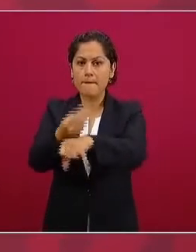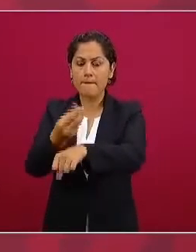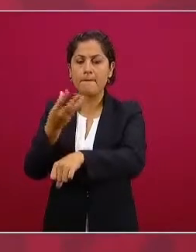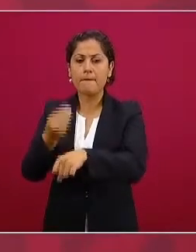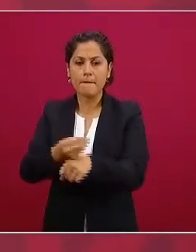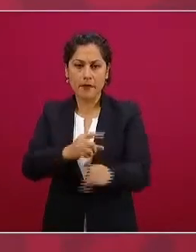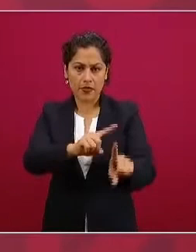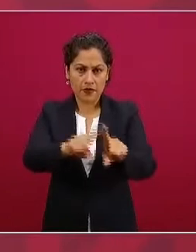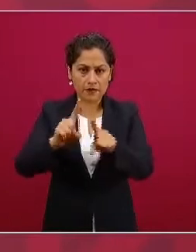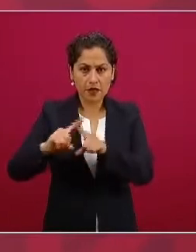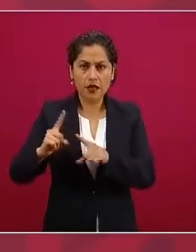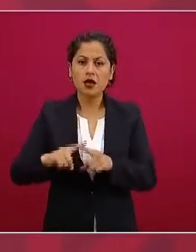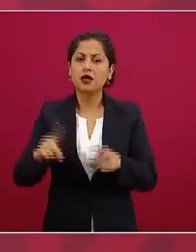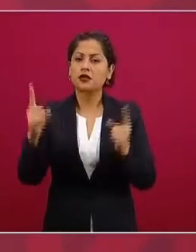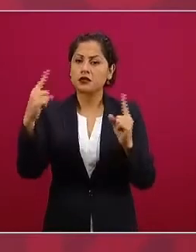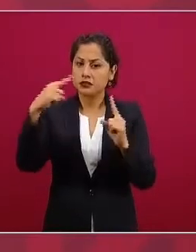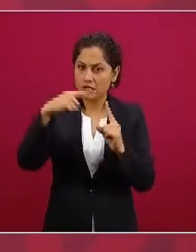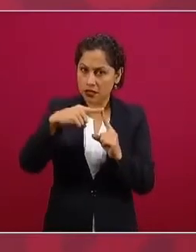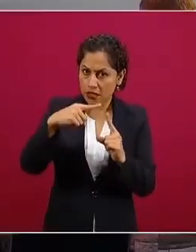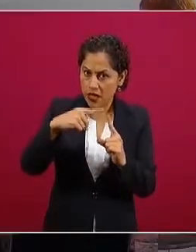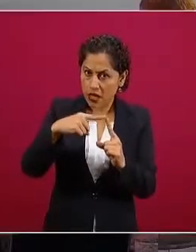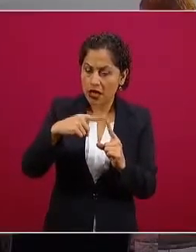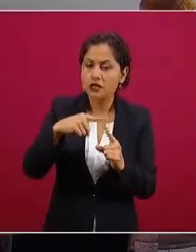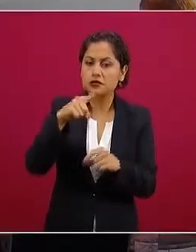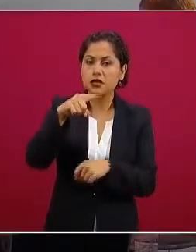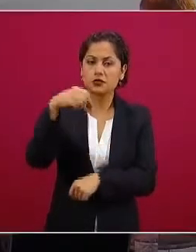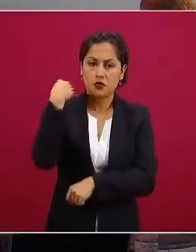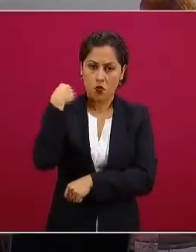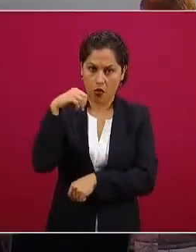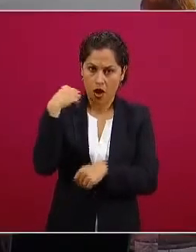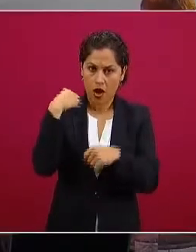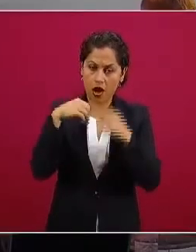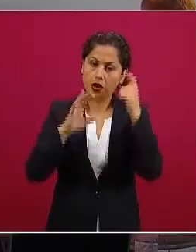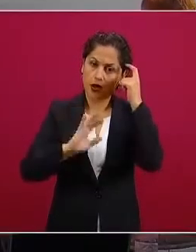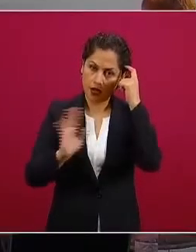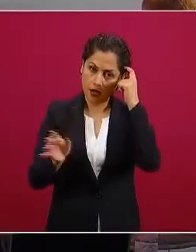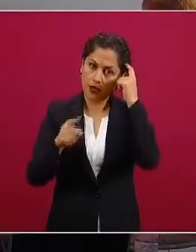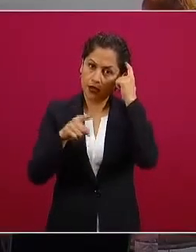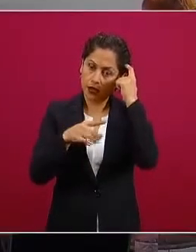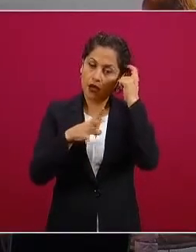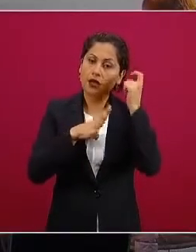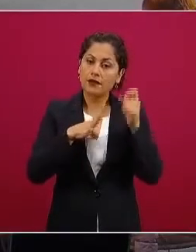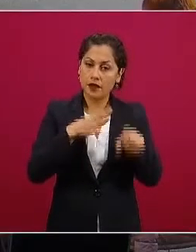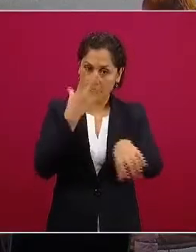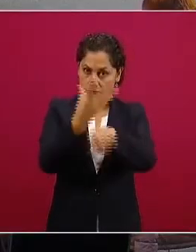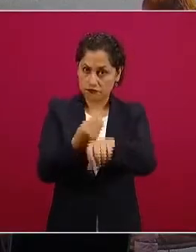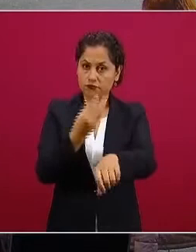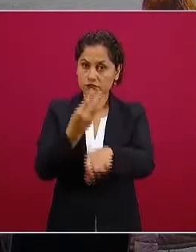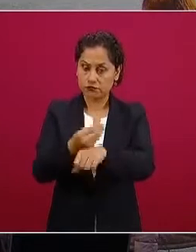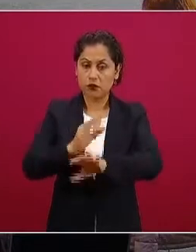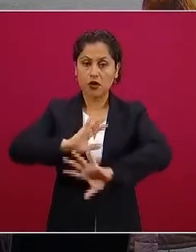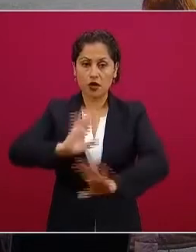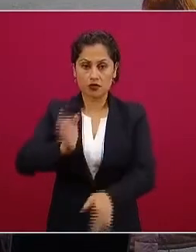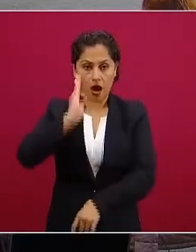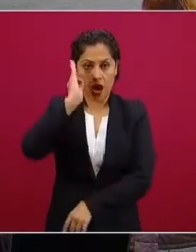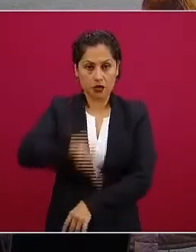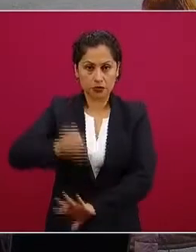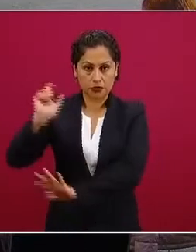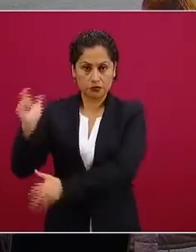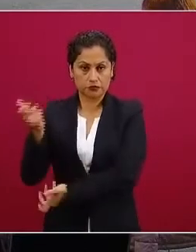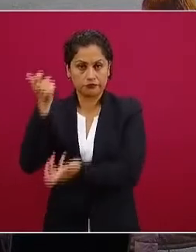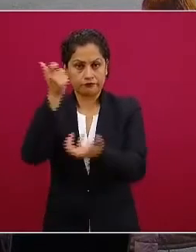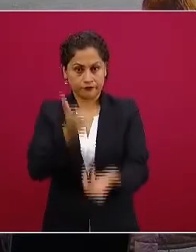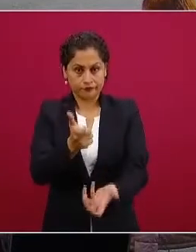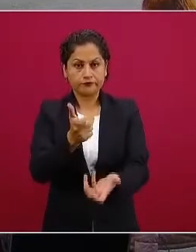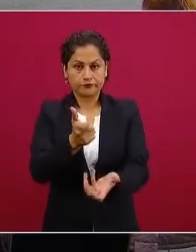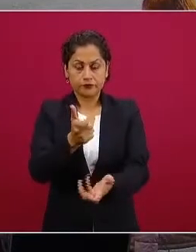en Oaxaca ya se autorizó y en esto está ayudando